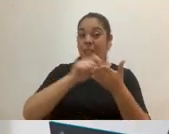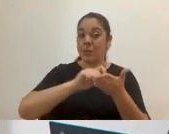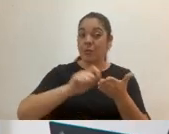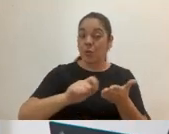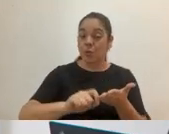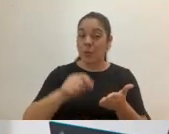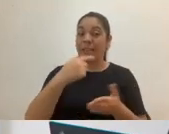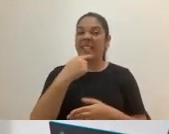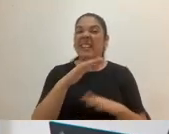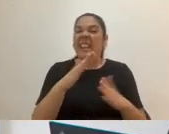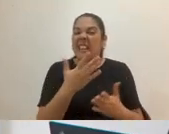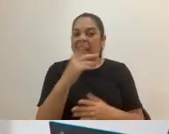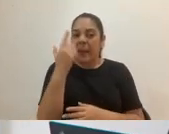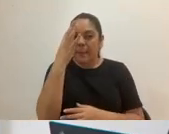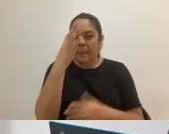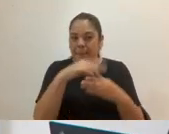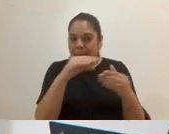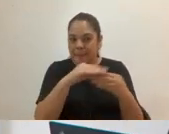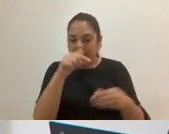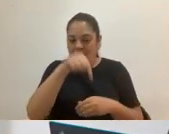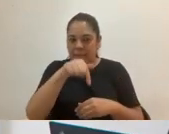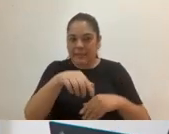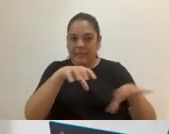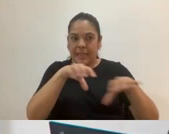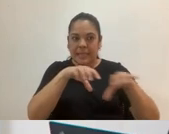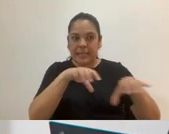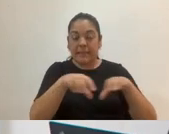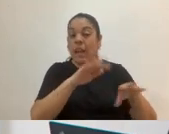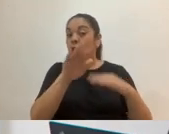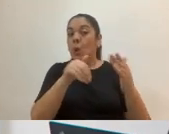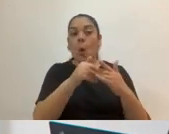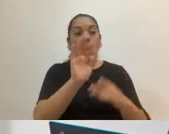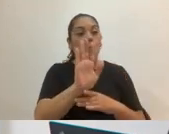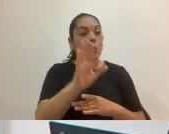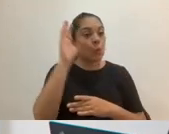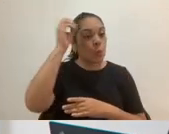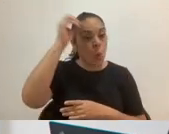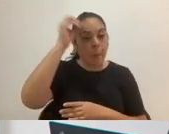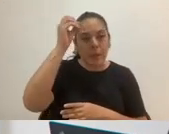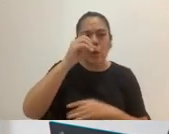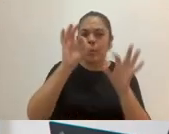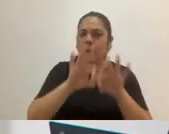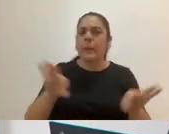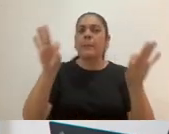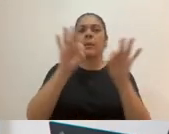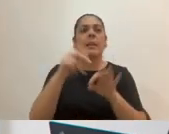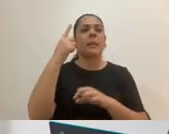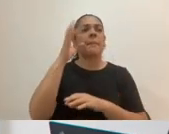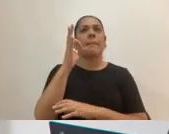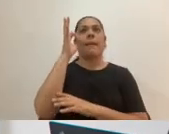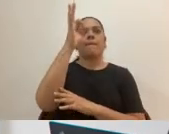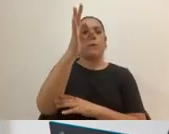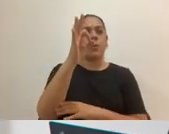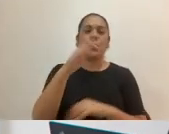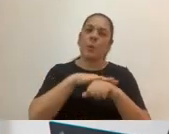día de hoy todos sus comentarios son muy importantes y nos ayudarán a mejorar otros espacios entonces les agradecemos